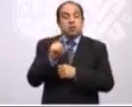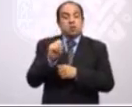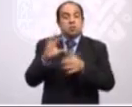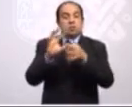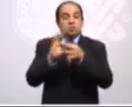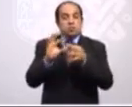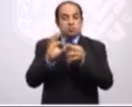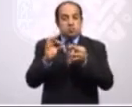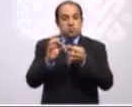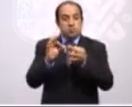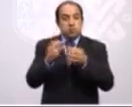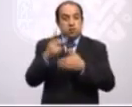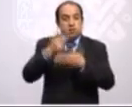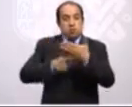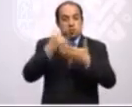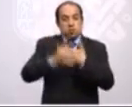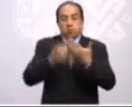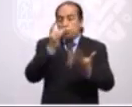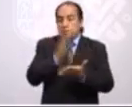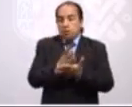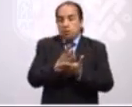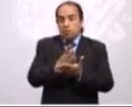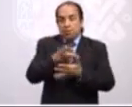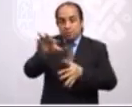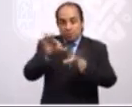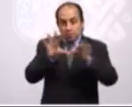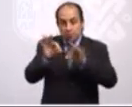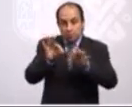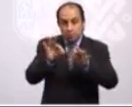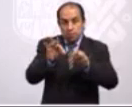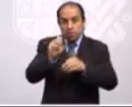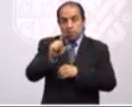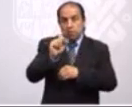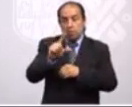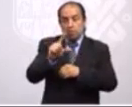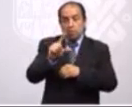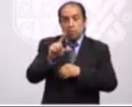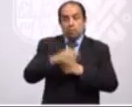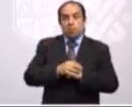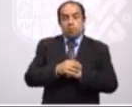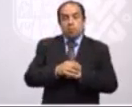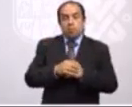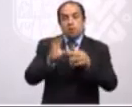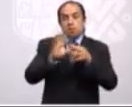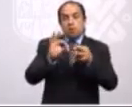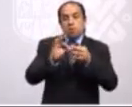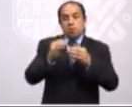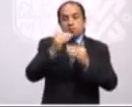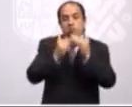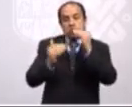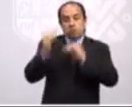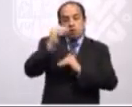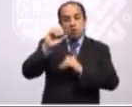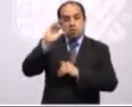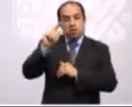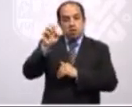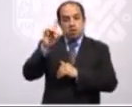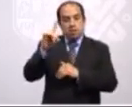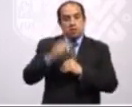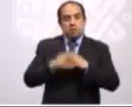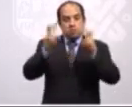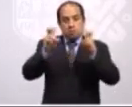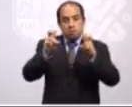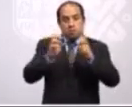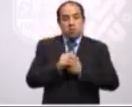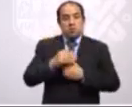proyecto no solamente había sido seleccionado, sino que cubría una alta calidad en términos de la propuesta conceptual,